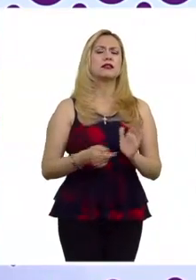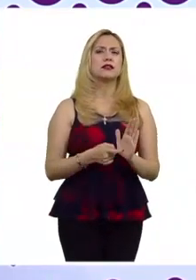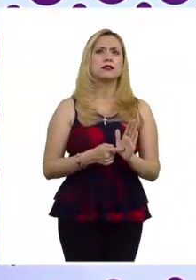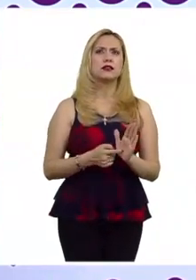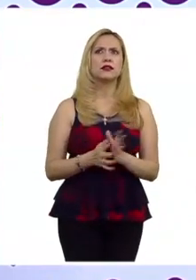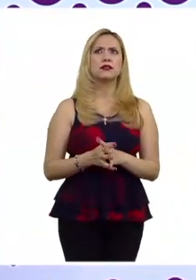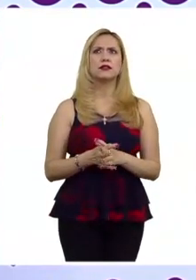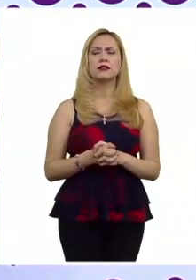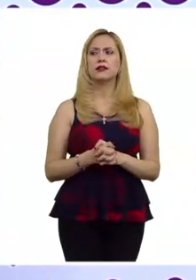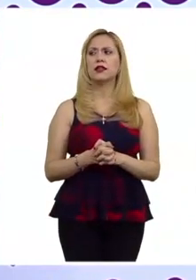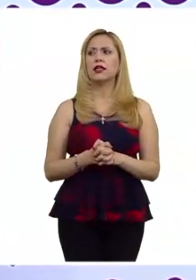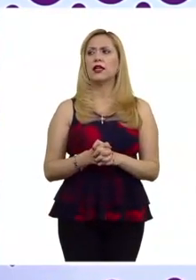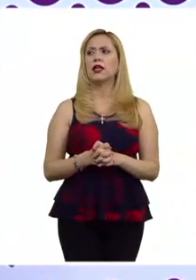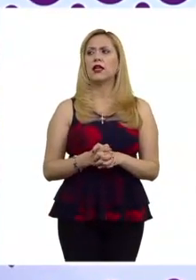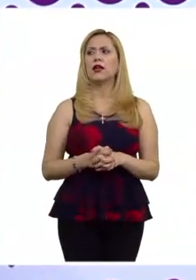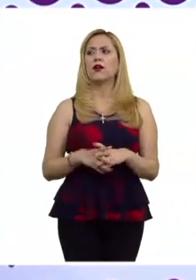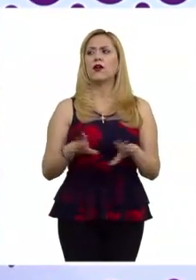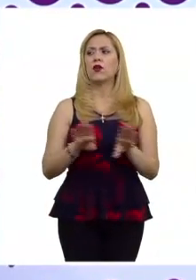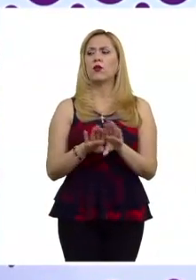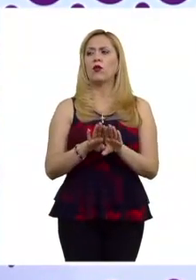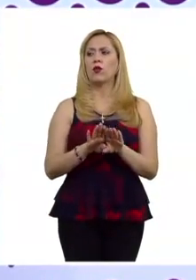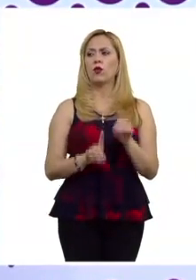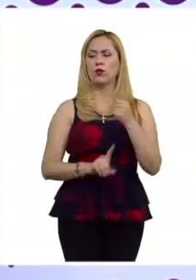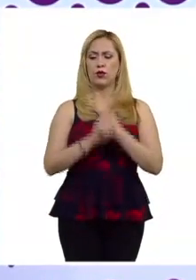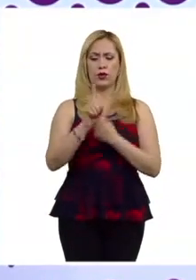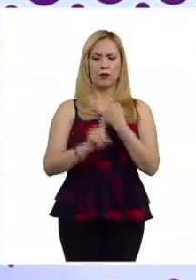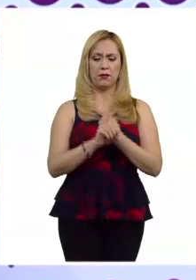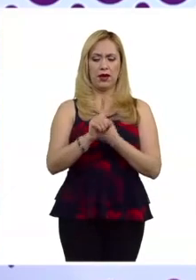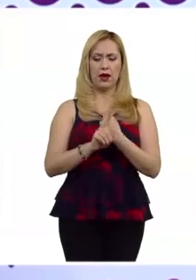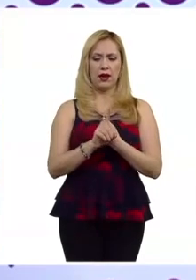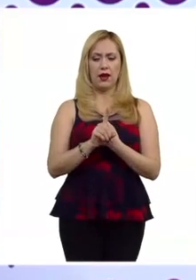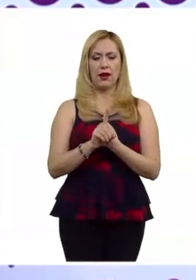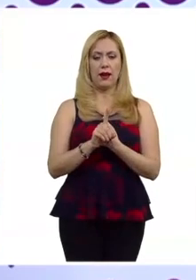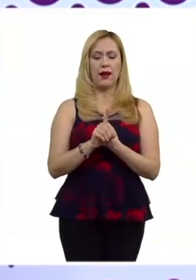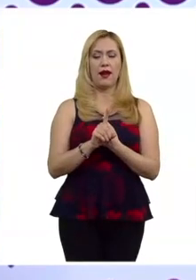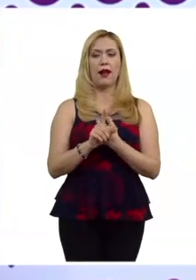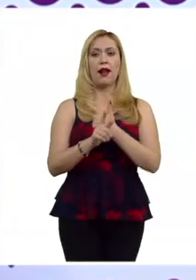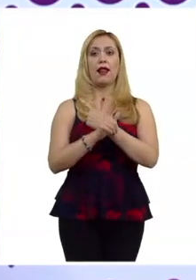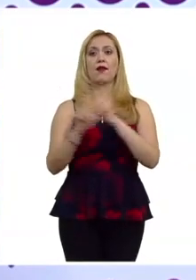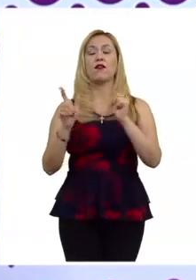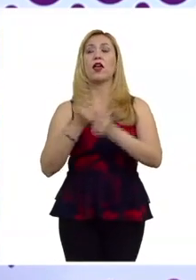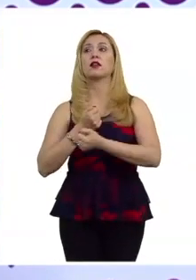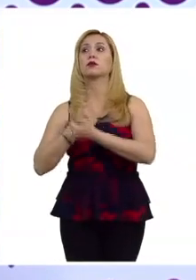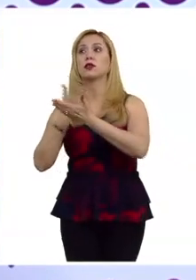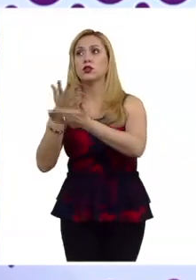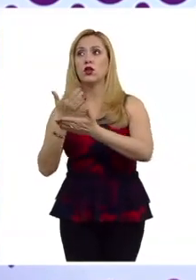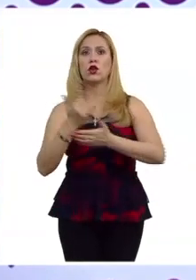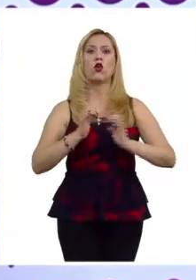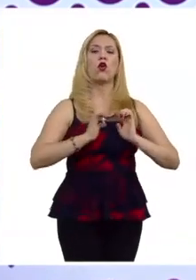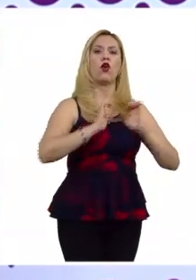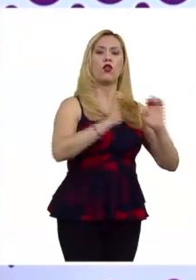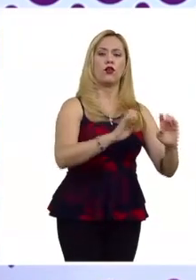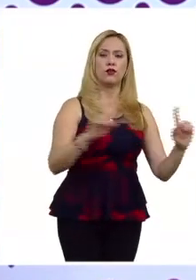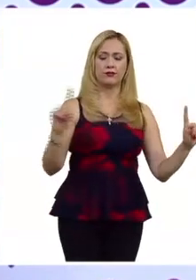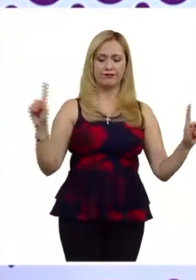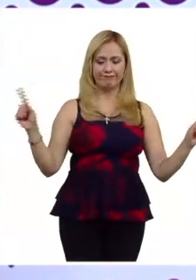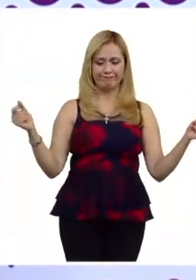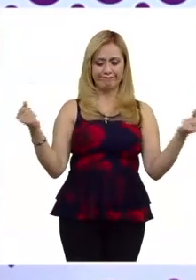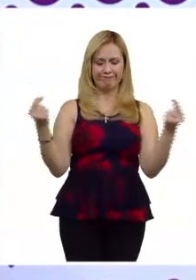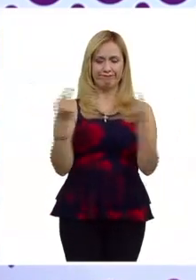o sea la ponderación o el conflicto entre libertad de expresión y discurso de odio o sea